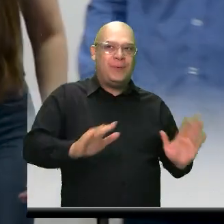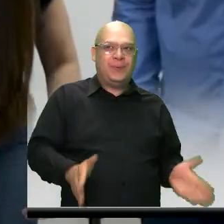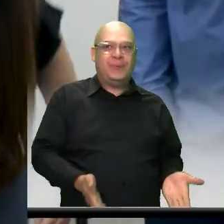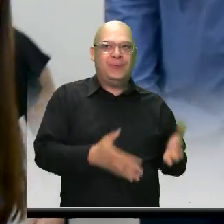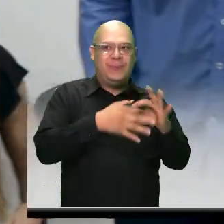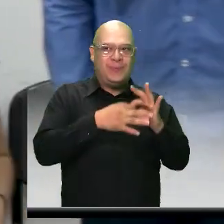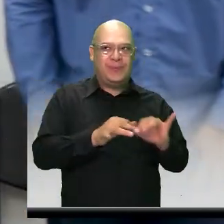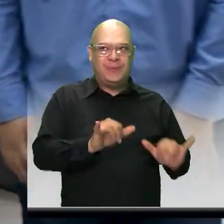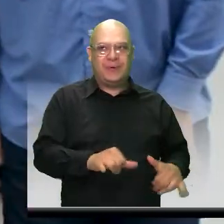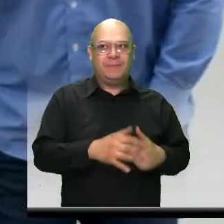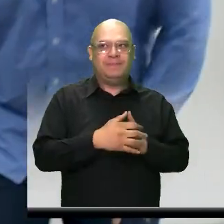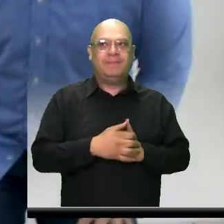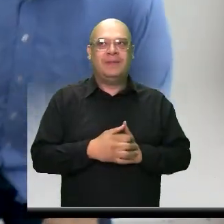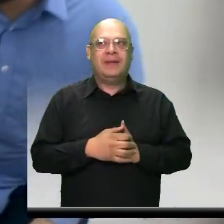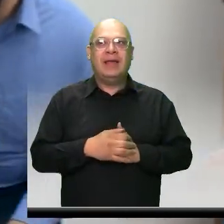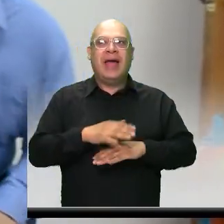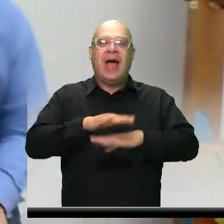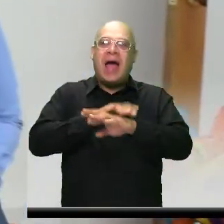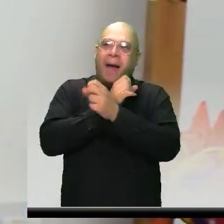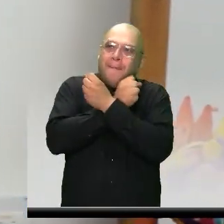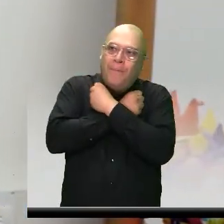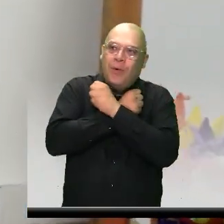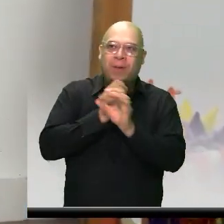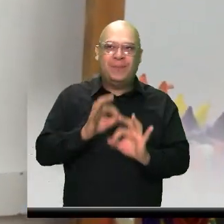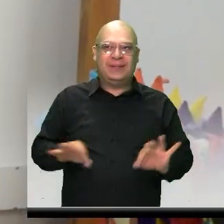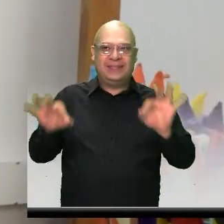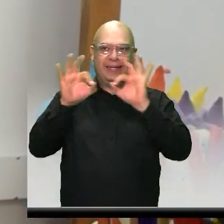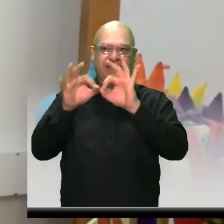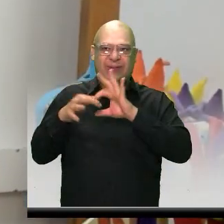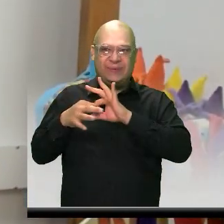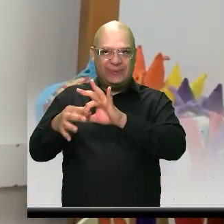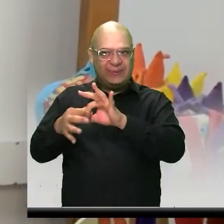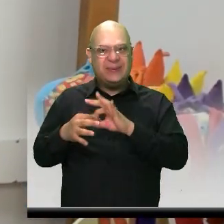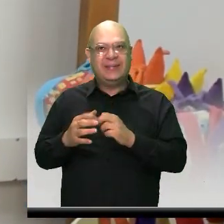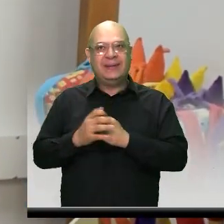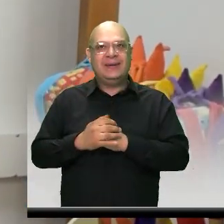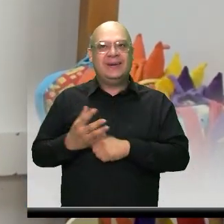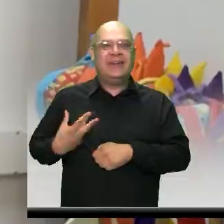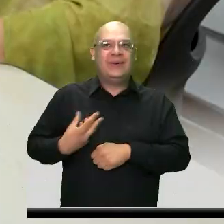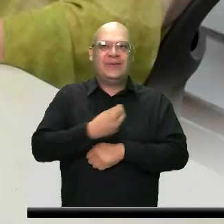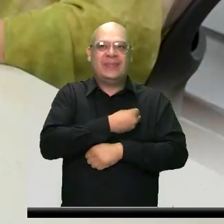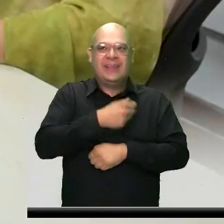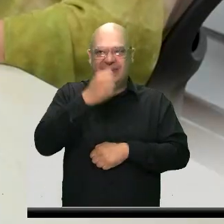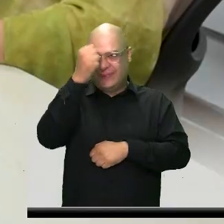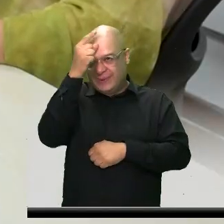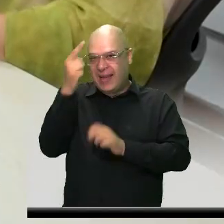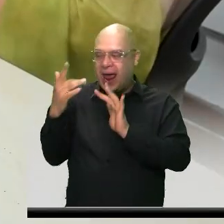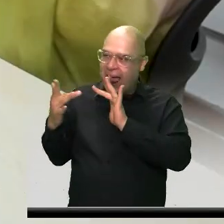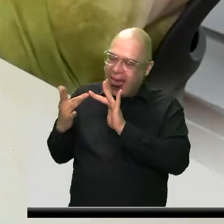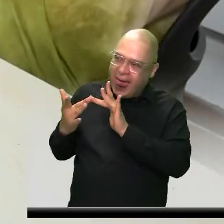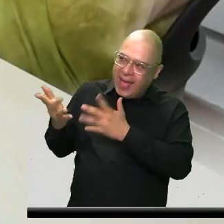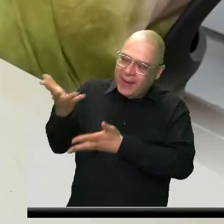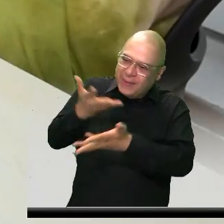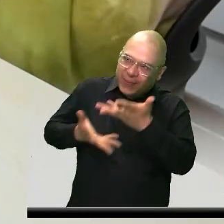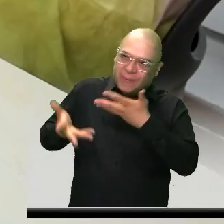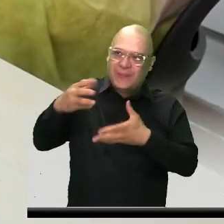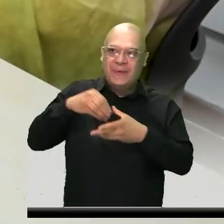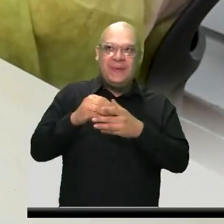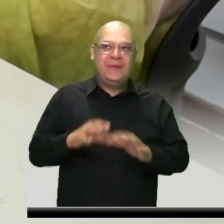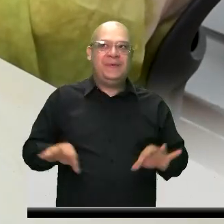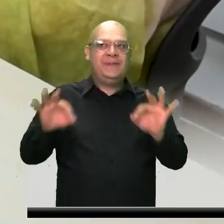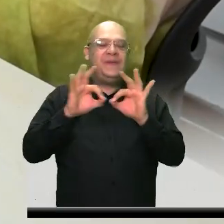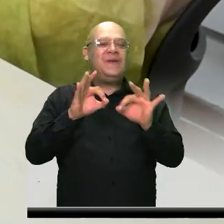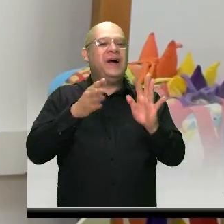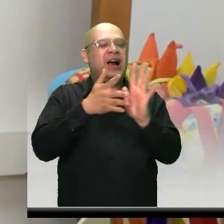que recuerdan que el amor es lo que los une, que se esfuerzan por entenderse con empatía, que identifican y comunican sus